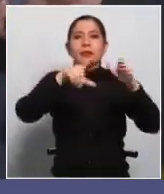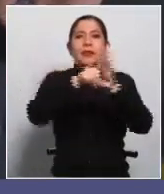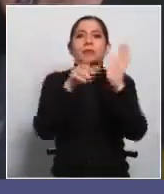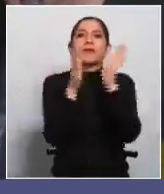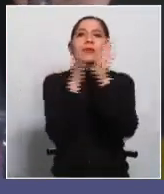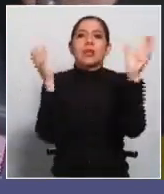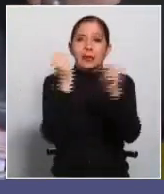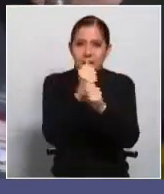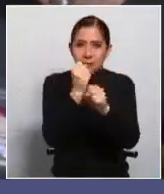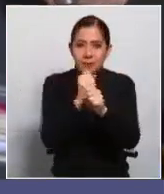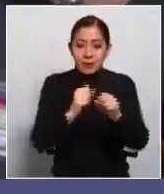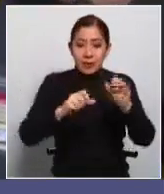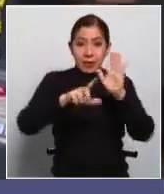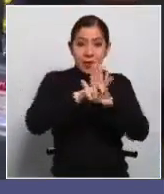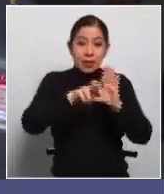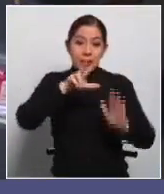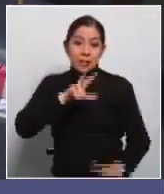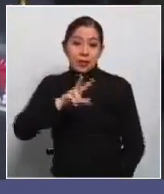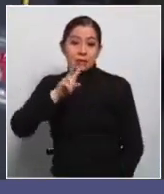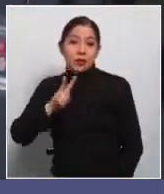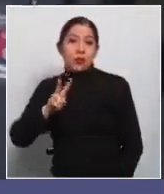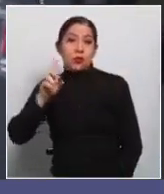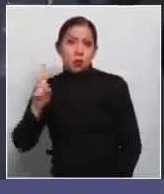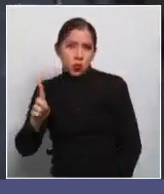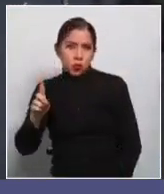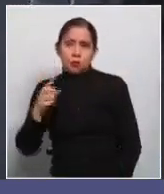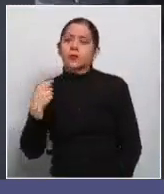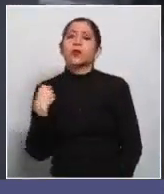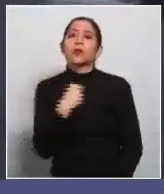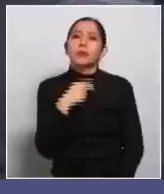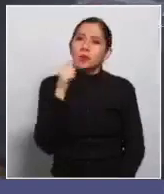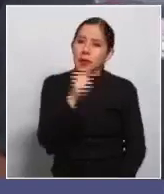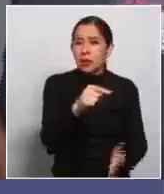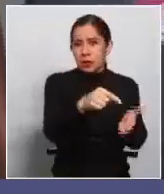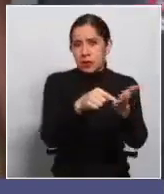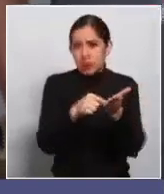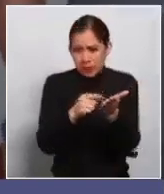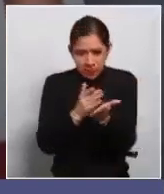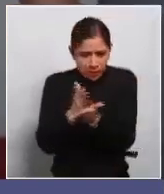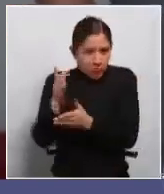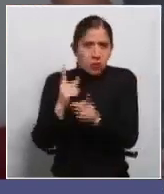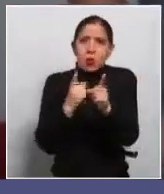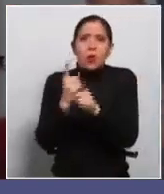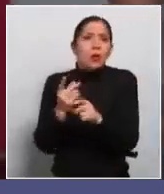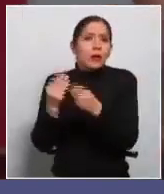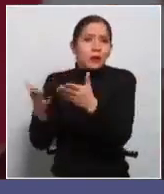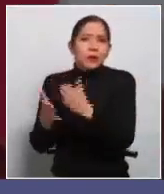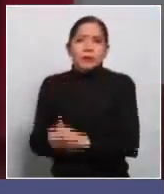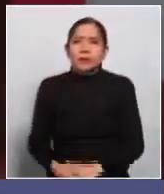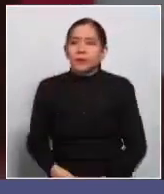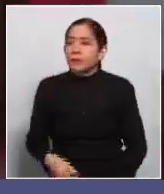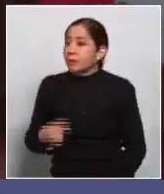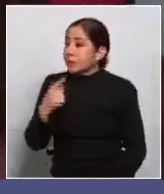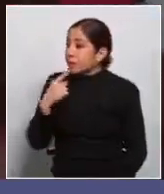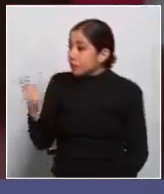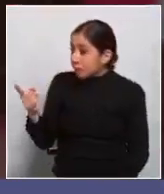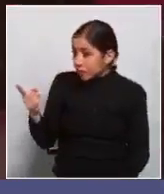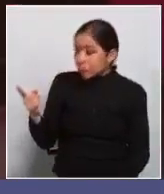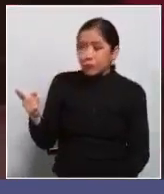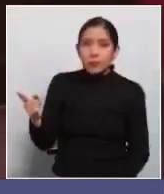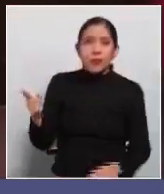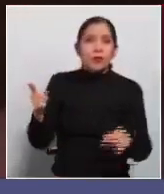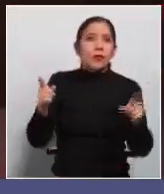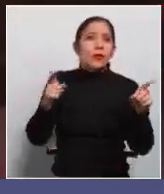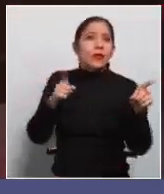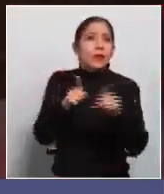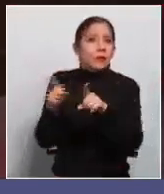la ley 321, eso es lo que estamos exigiendo, que por derecho nos corresponde. Juan Carlos, además que también se había